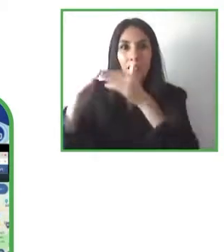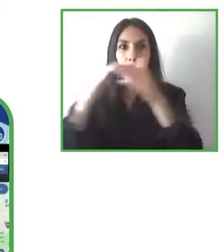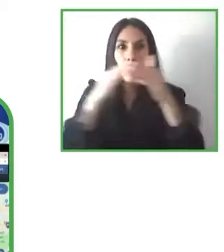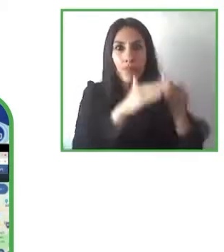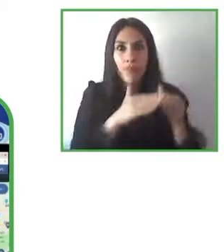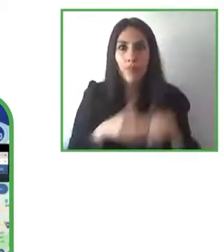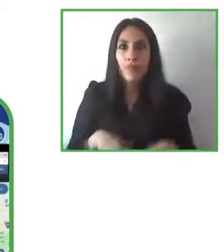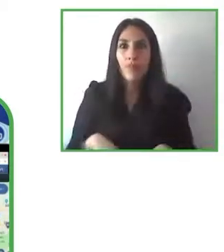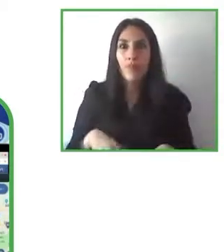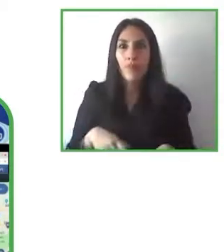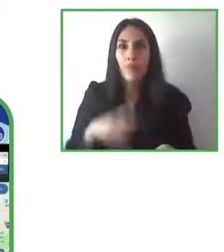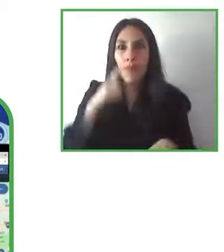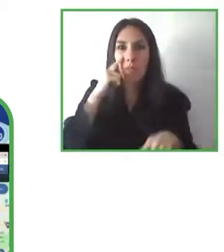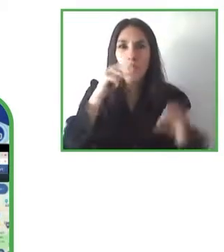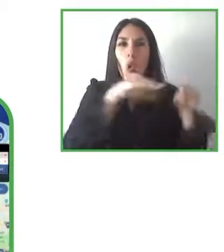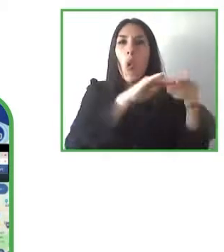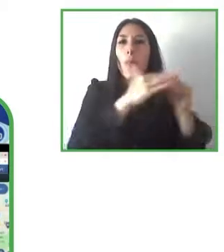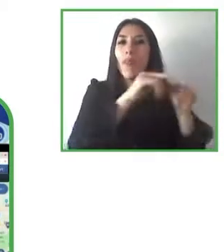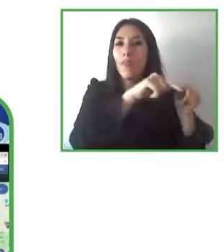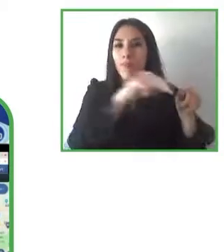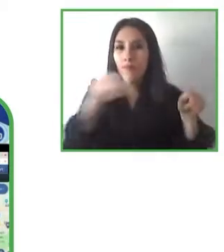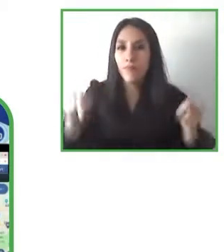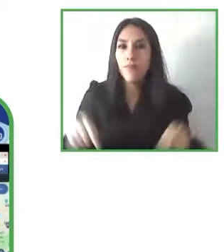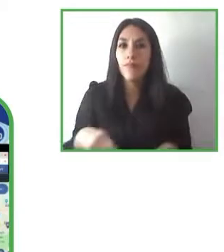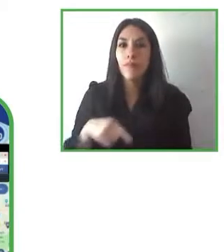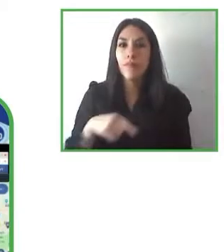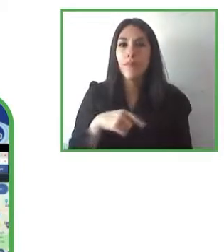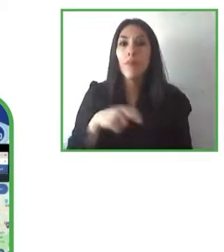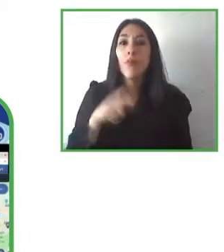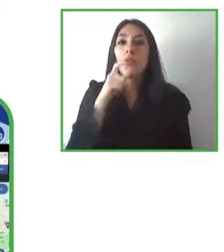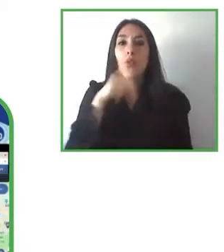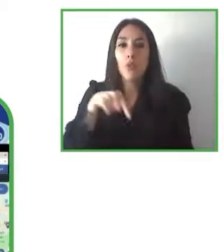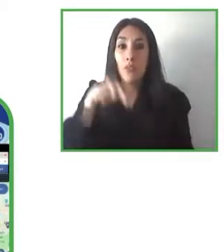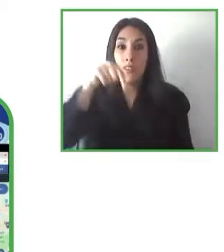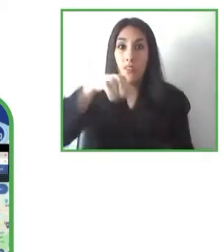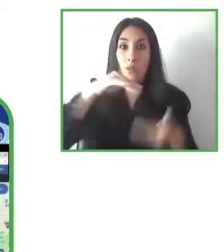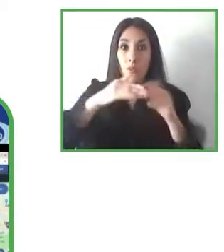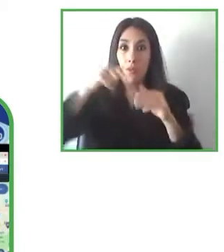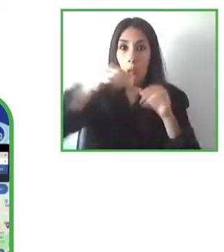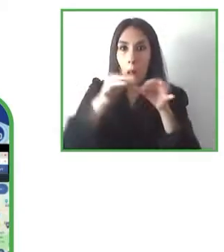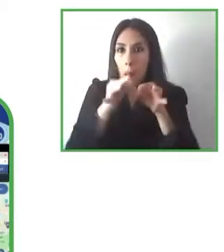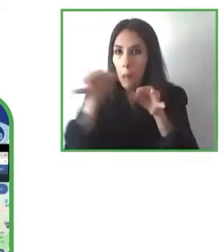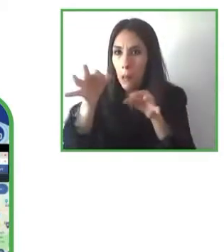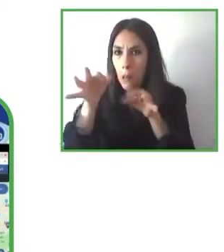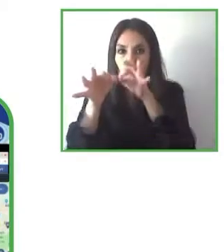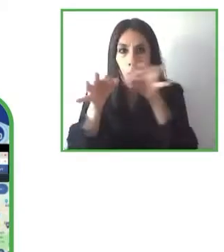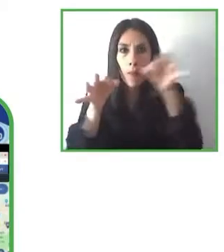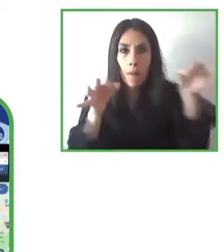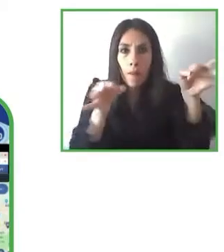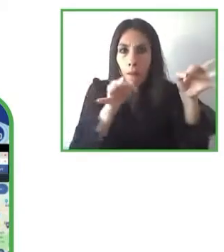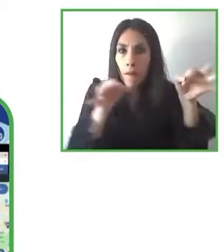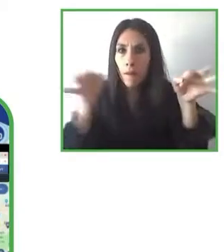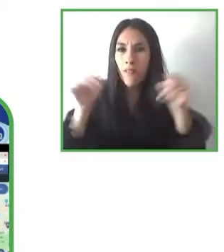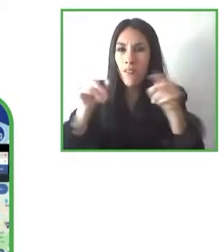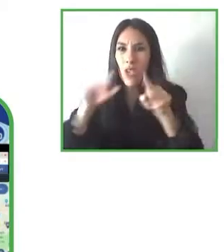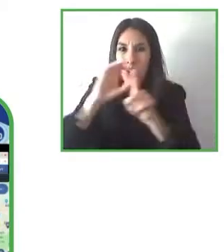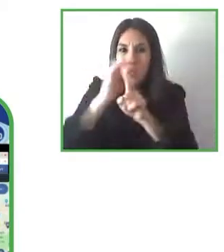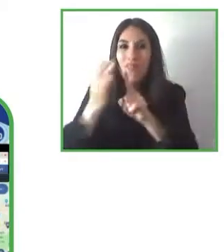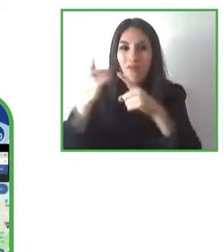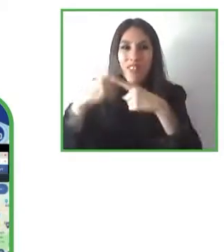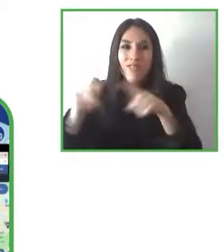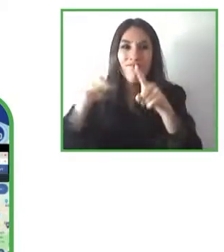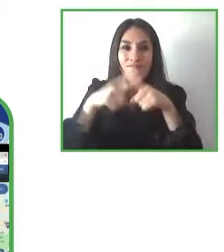targeteados en pequeños medianos y grandes ciudades siguiendo un estándar del Instituto INE Estatística